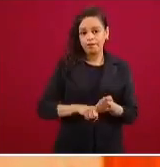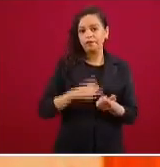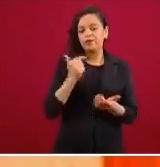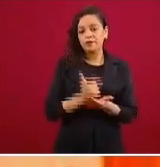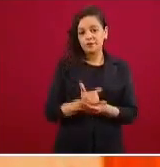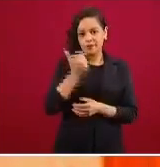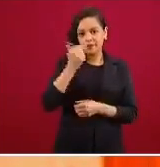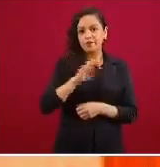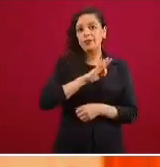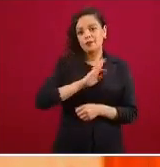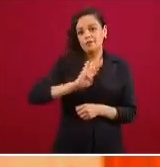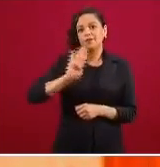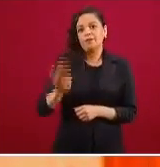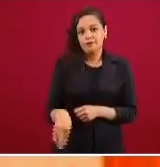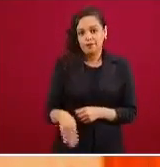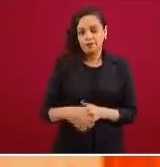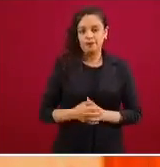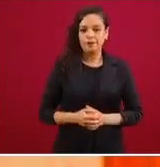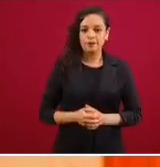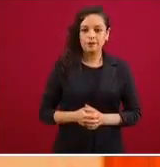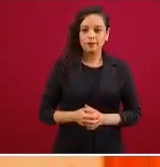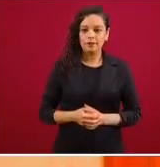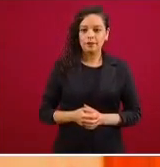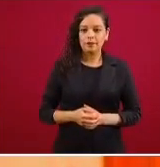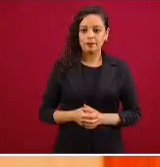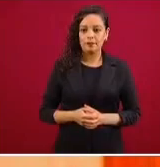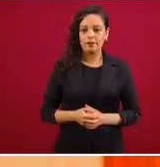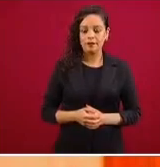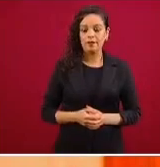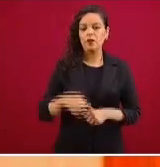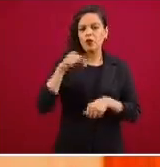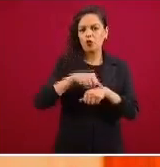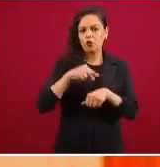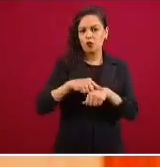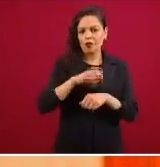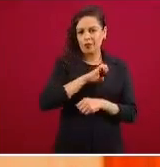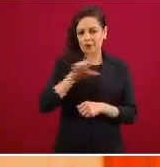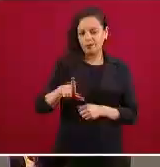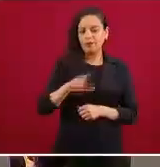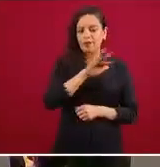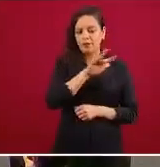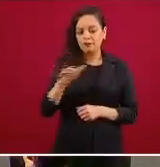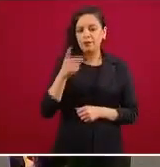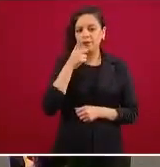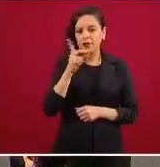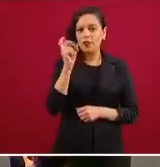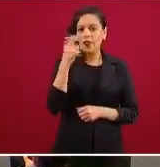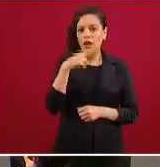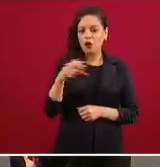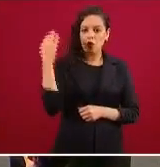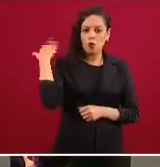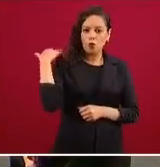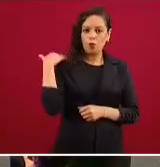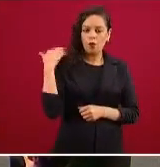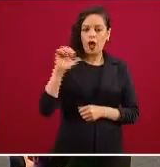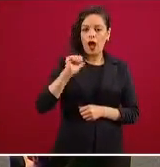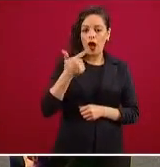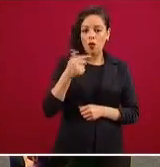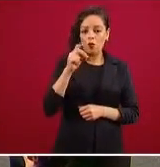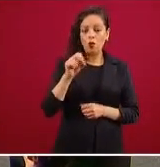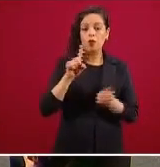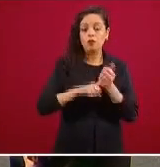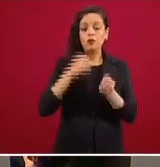daño pulmonar desde el punto de vista médico se le llama daño pulmonar agudo es un agudo quiere decir en muy poco tiempo